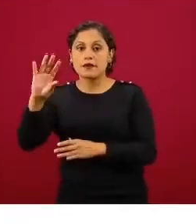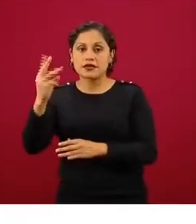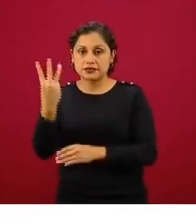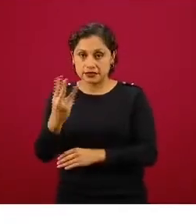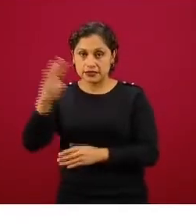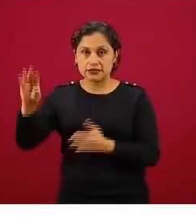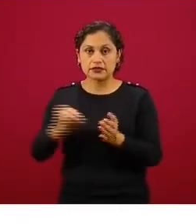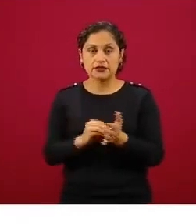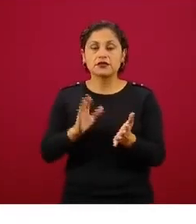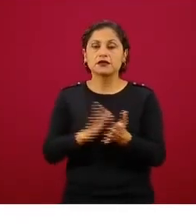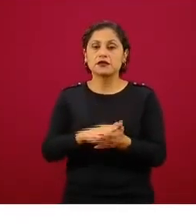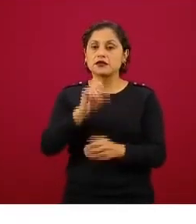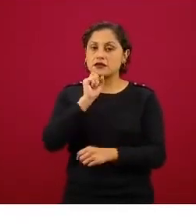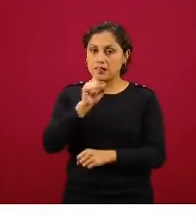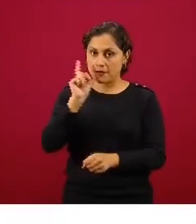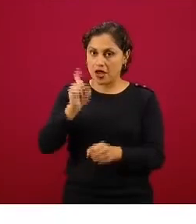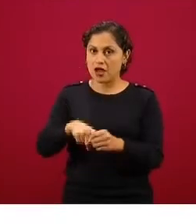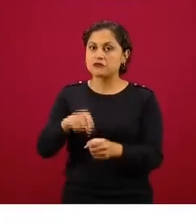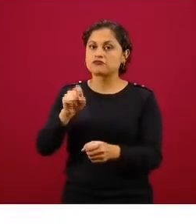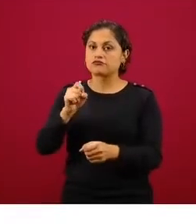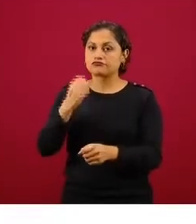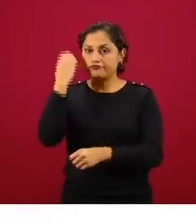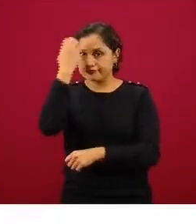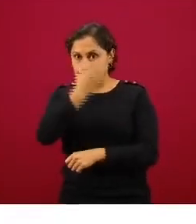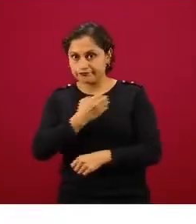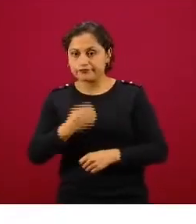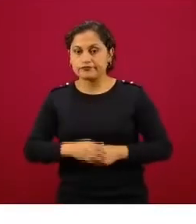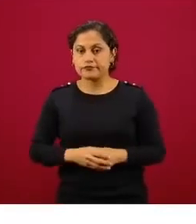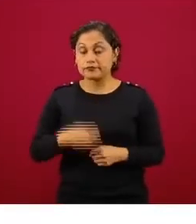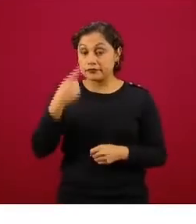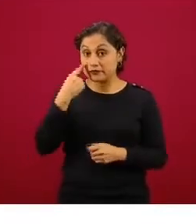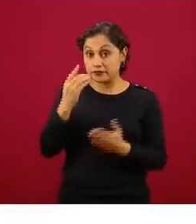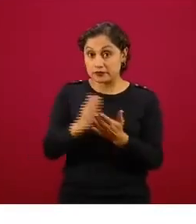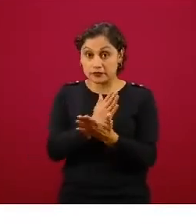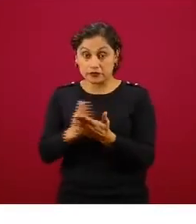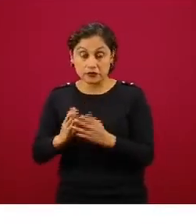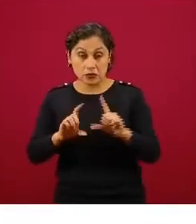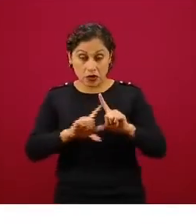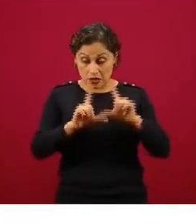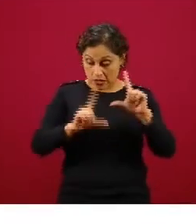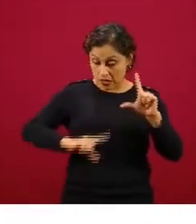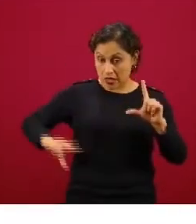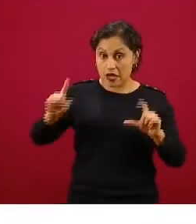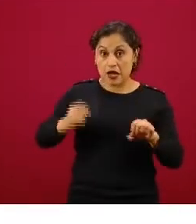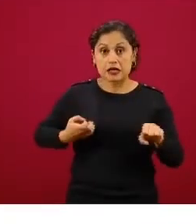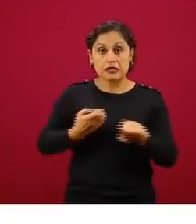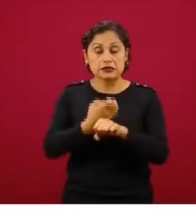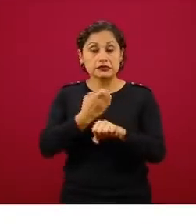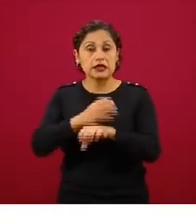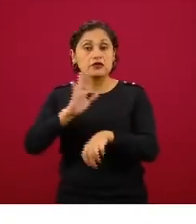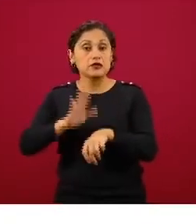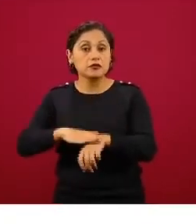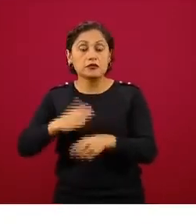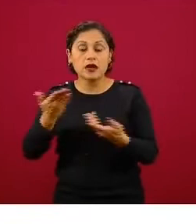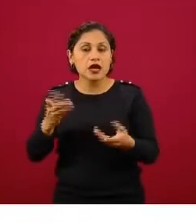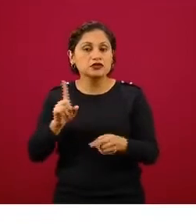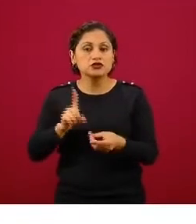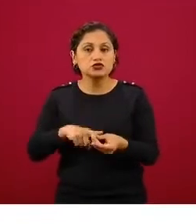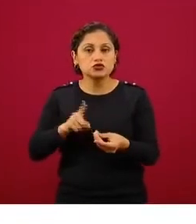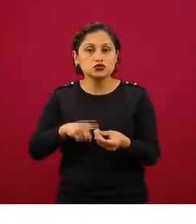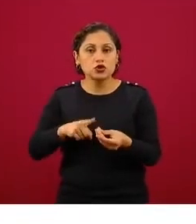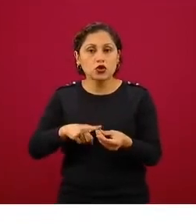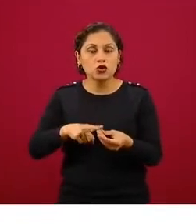términos, si lo vemos aquí en la distribución por entidad federativa, vemos en dónde hay un mayor número